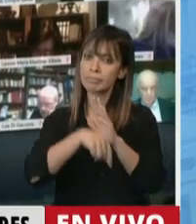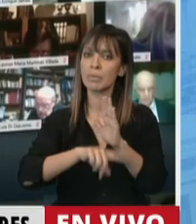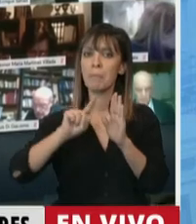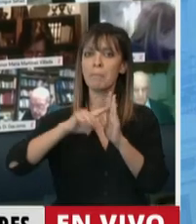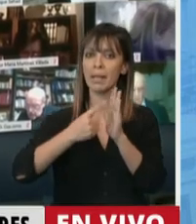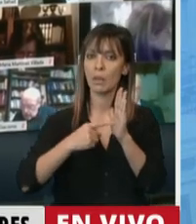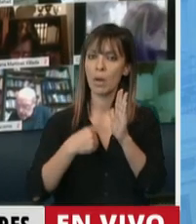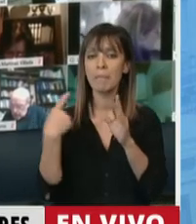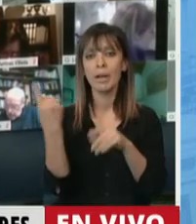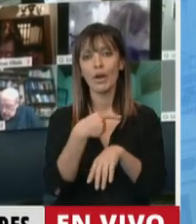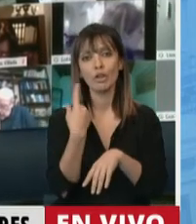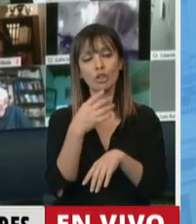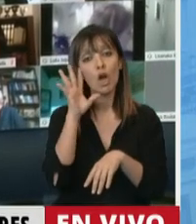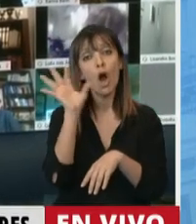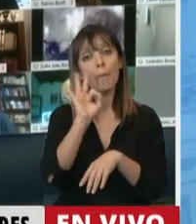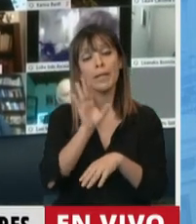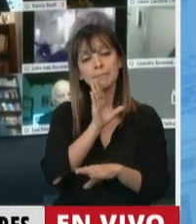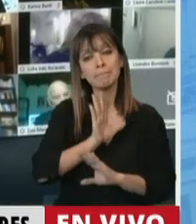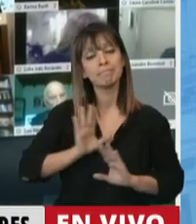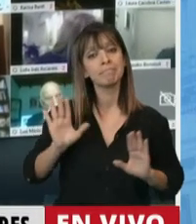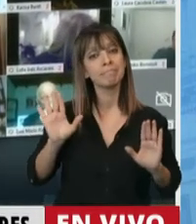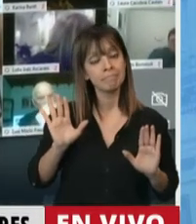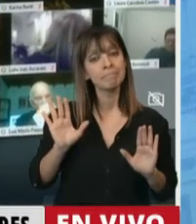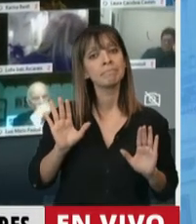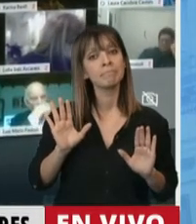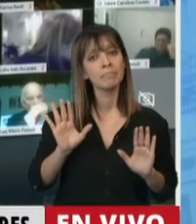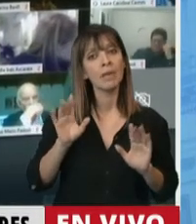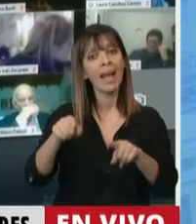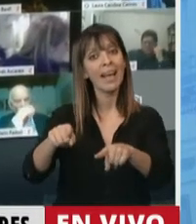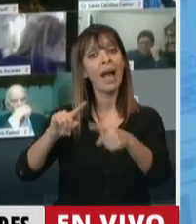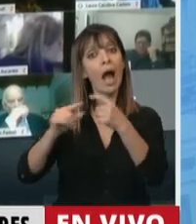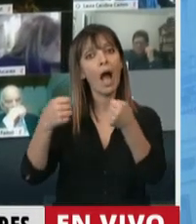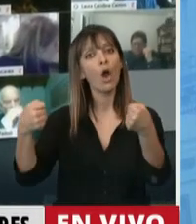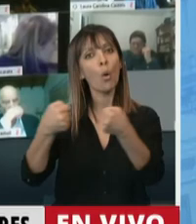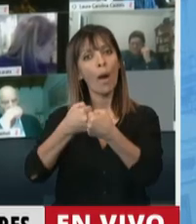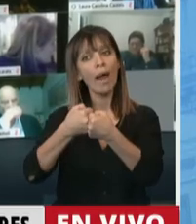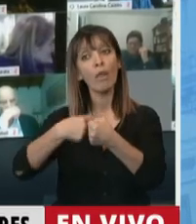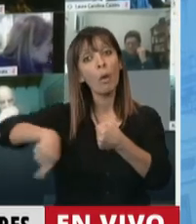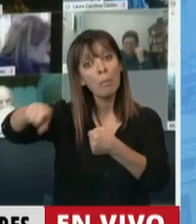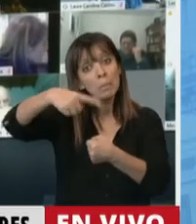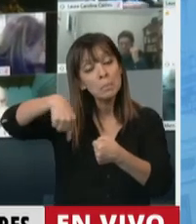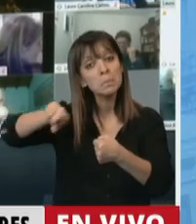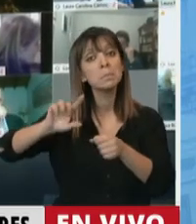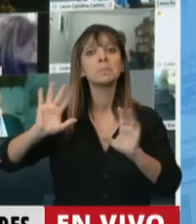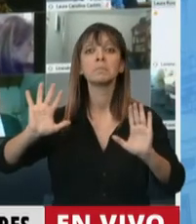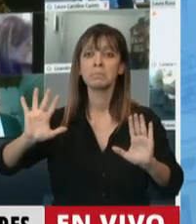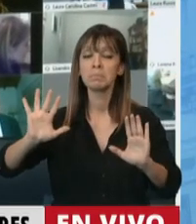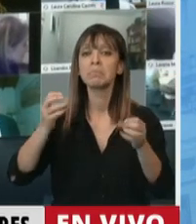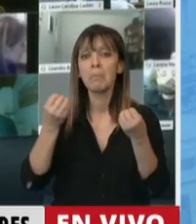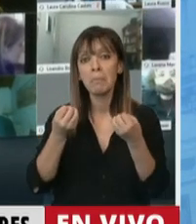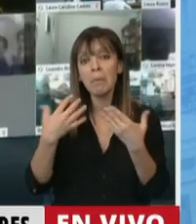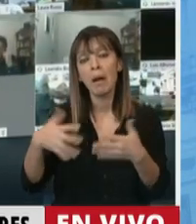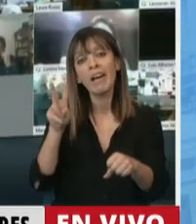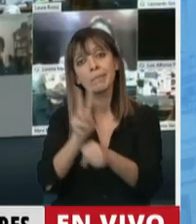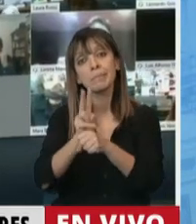reservamos la opinión de que efectivamente este consenso al que se ha alcanzado sea efectivo